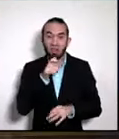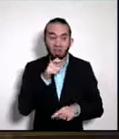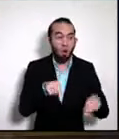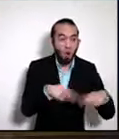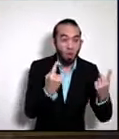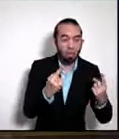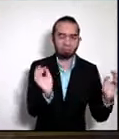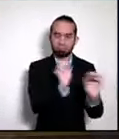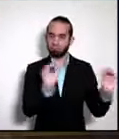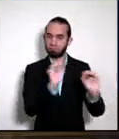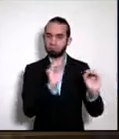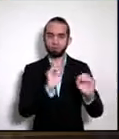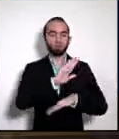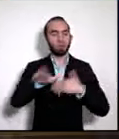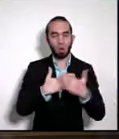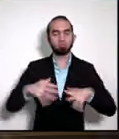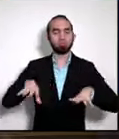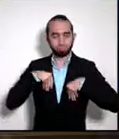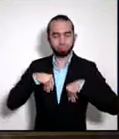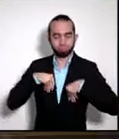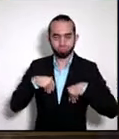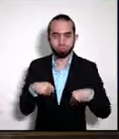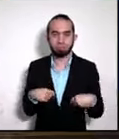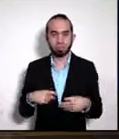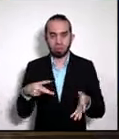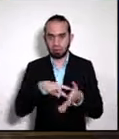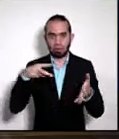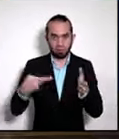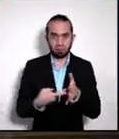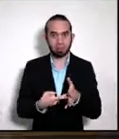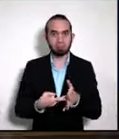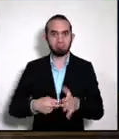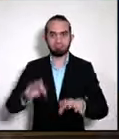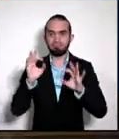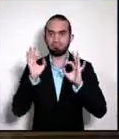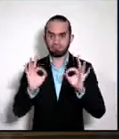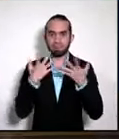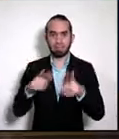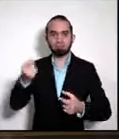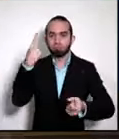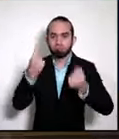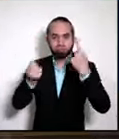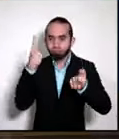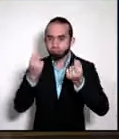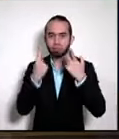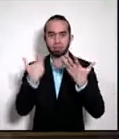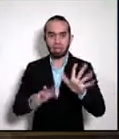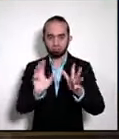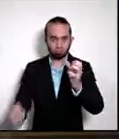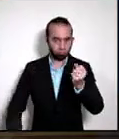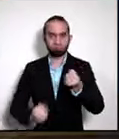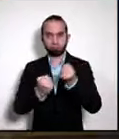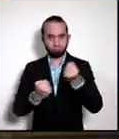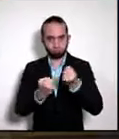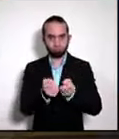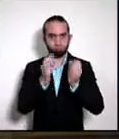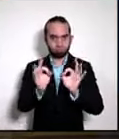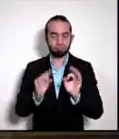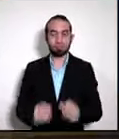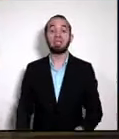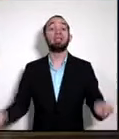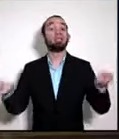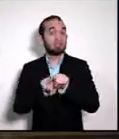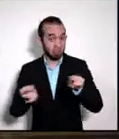ha sido bien entendida y apoyada sumado